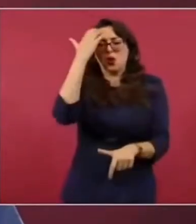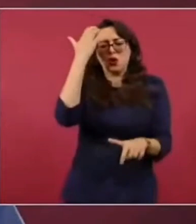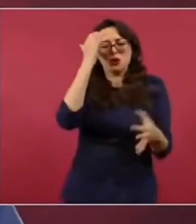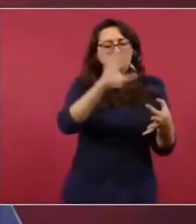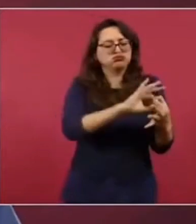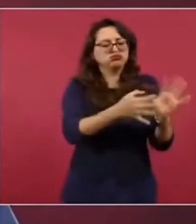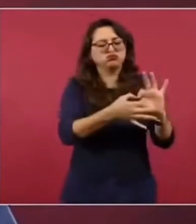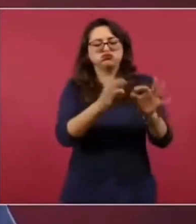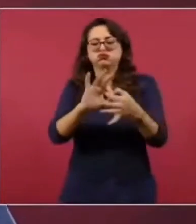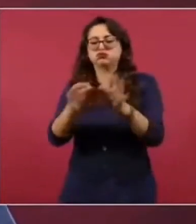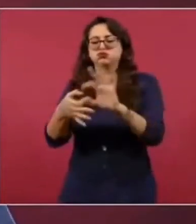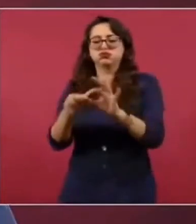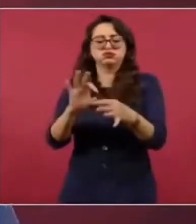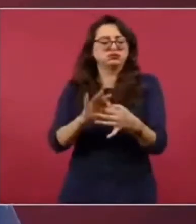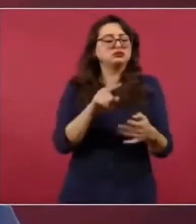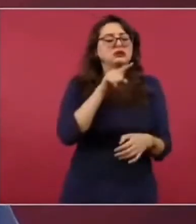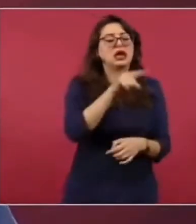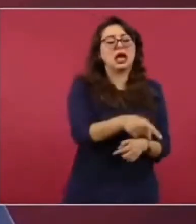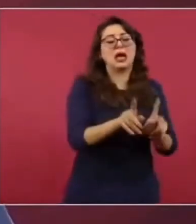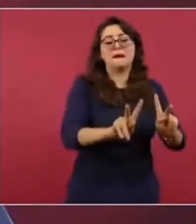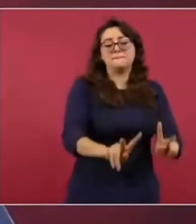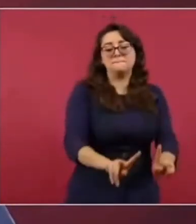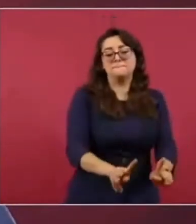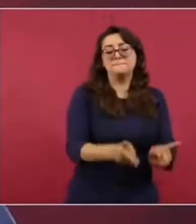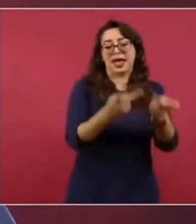Vendieron Banamex a Citigroup.